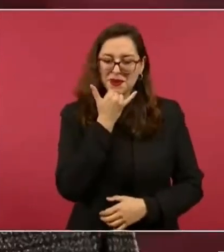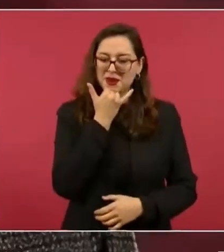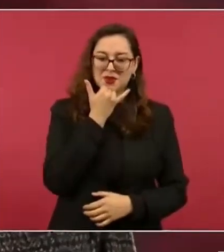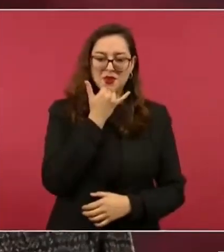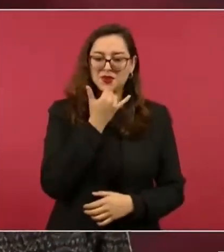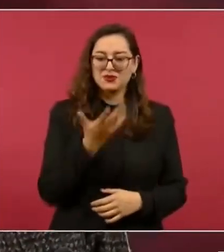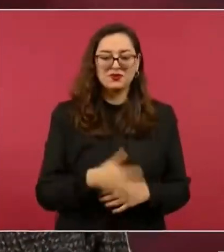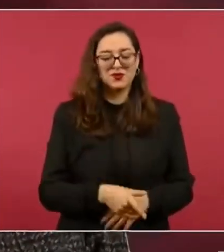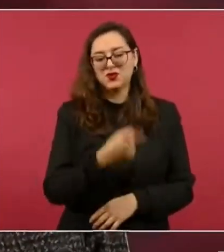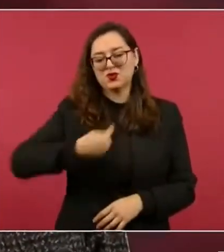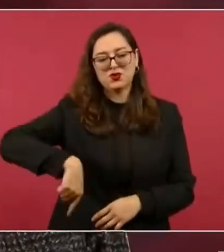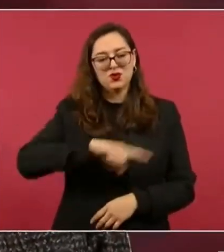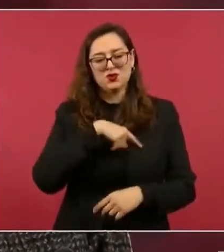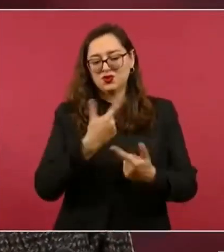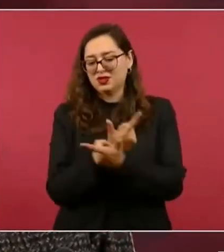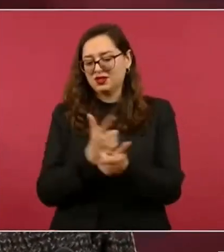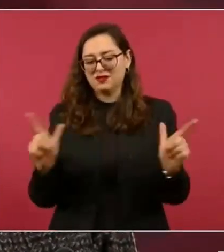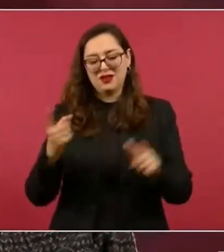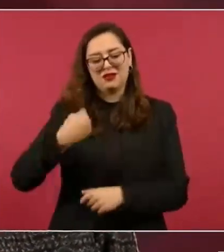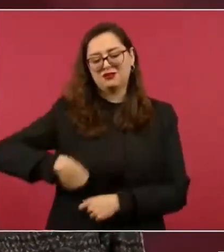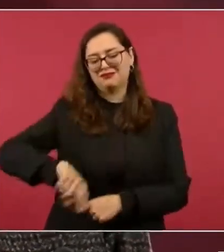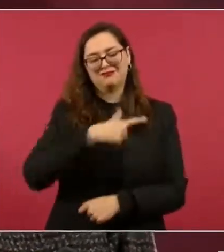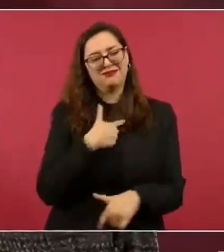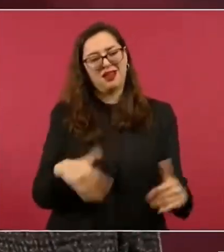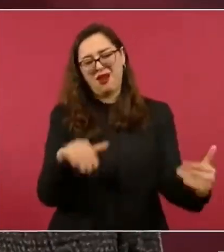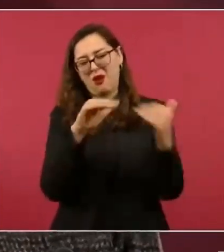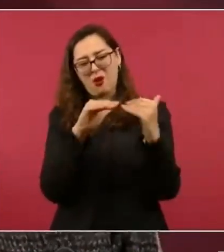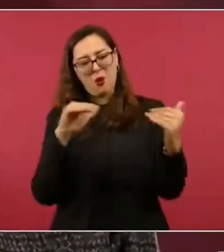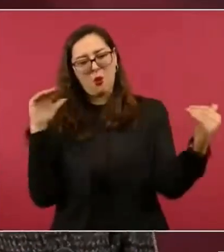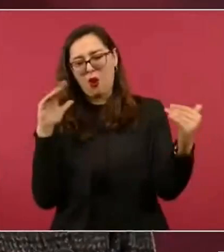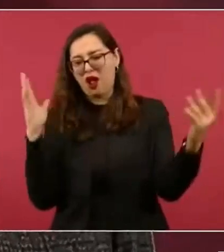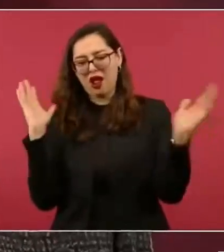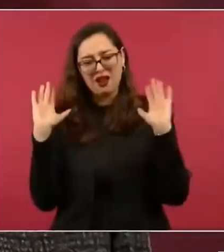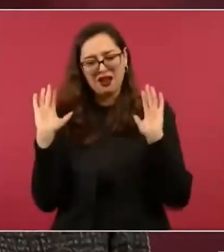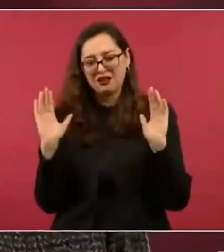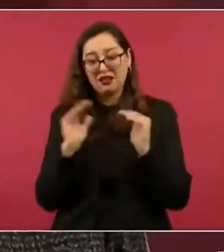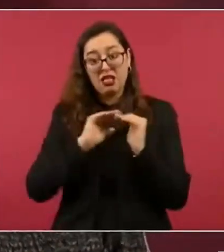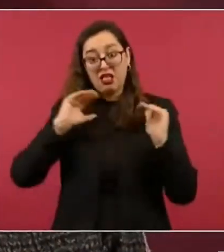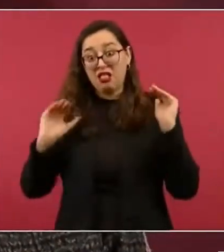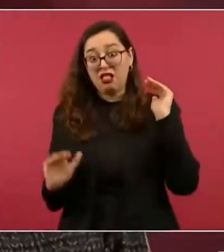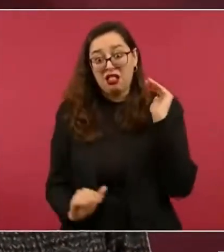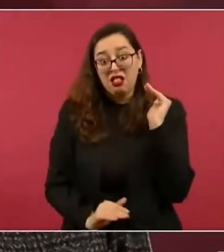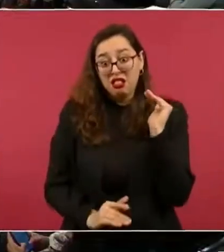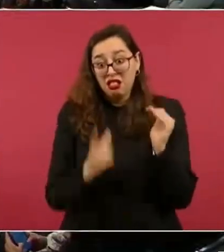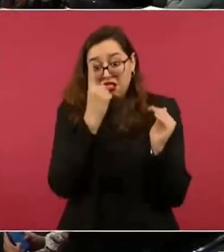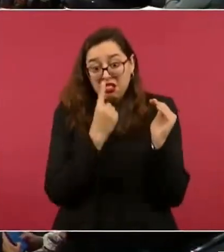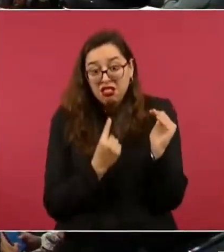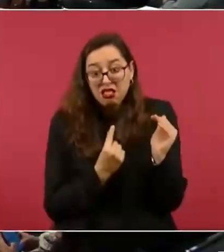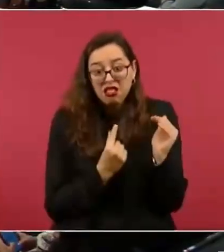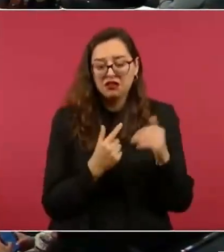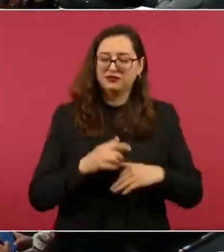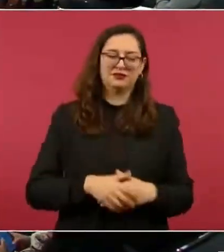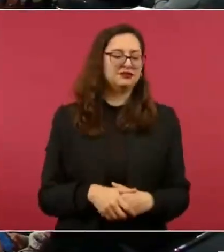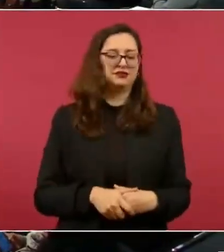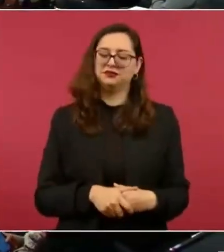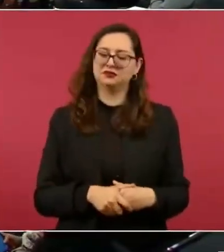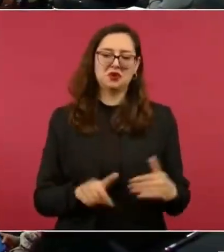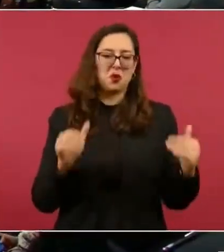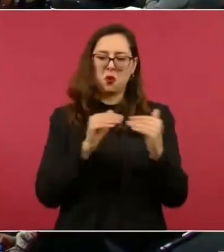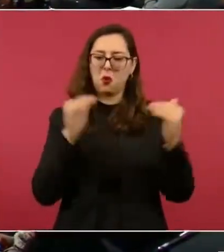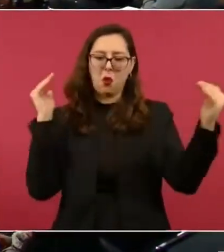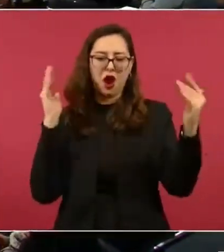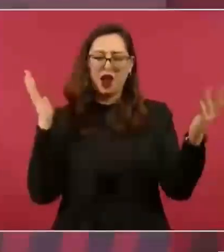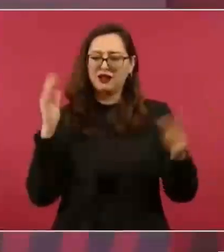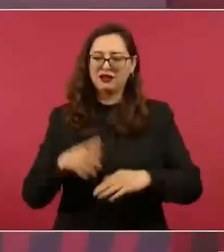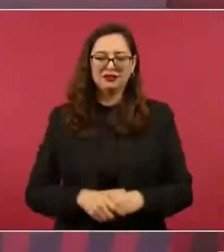acomplejados, no somos más que nadie, pero tampoco somos menos que nadie. Yo me